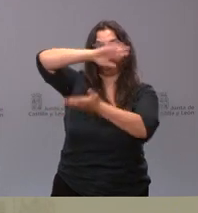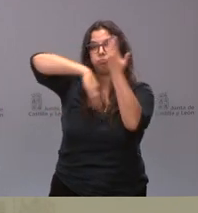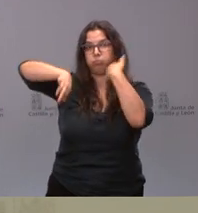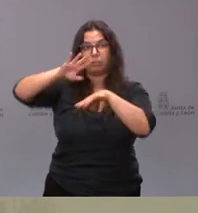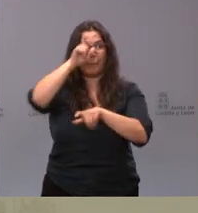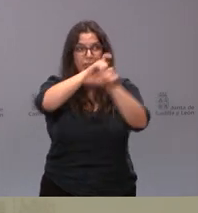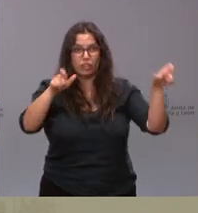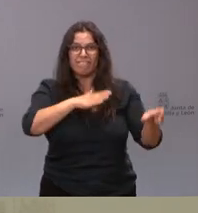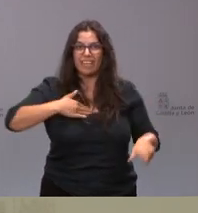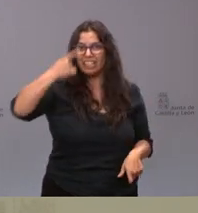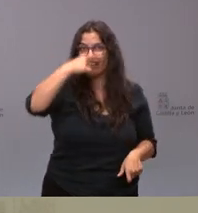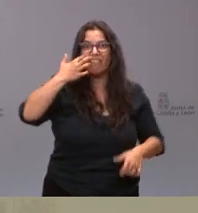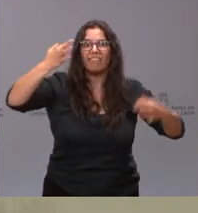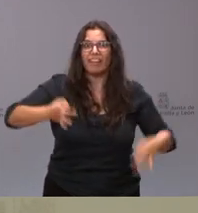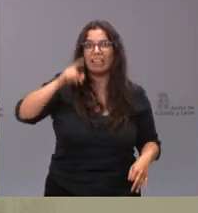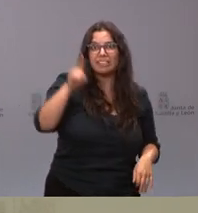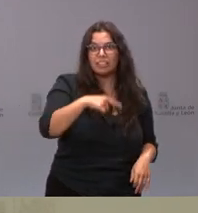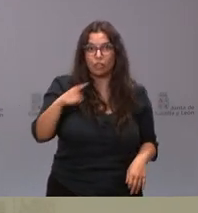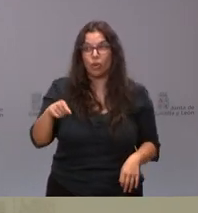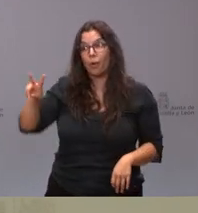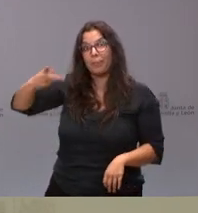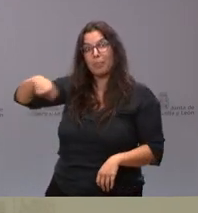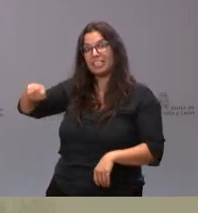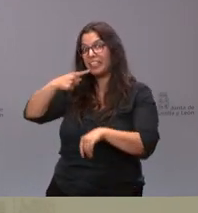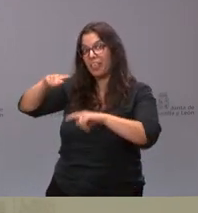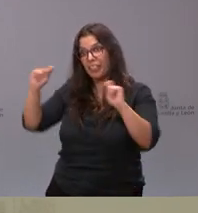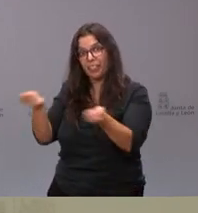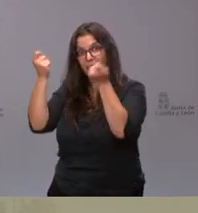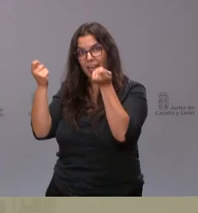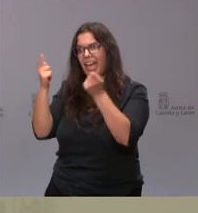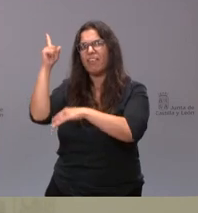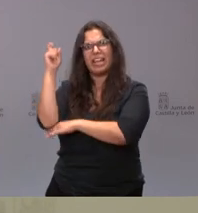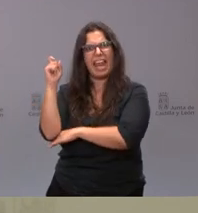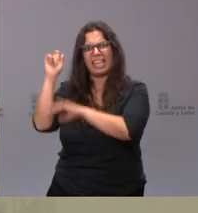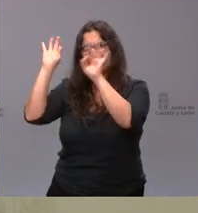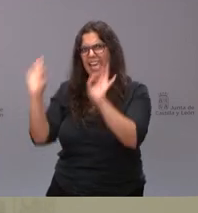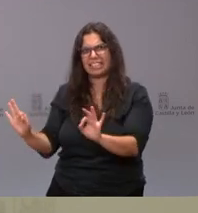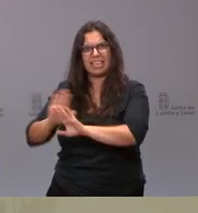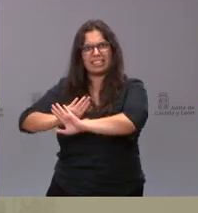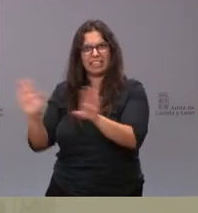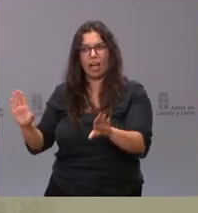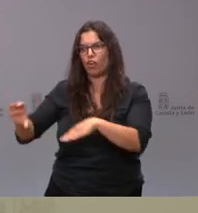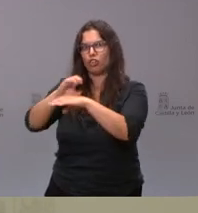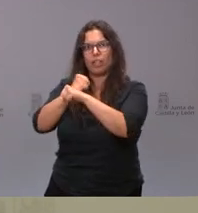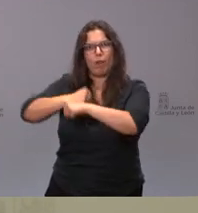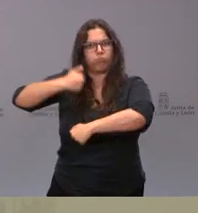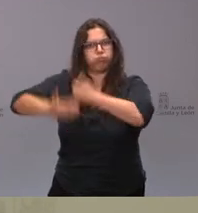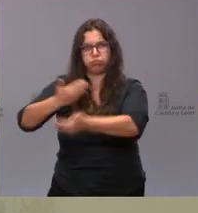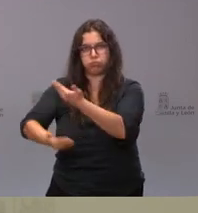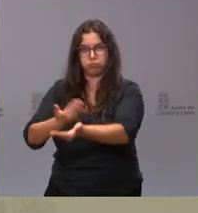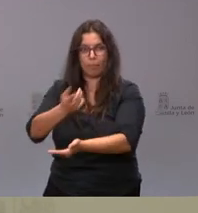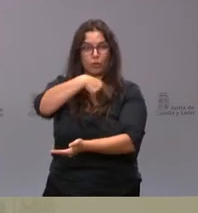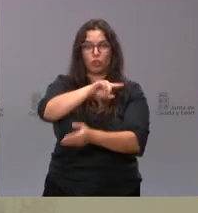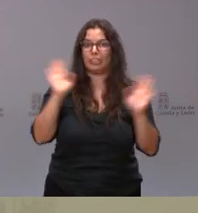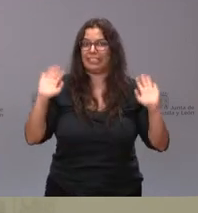saber la gente es si esto es verdad, si lo que ha anunciado García Gallardo es algo inamovil, es una decisión que corresponde a la Consejería de Empleo y, por lo tanto, ustedes no pueden